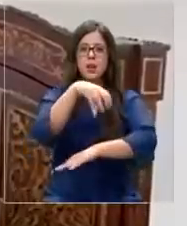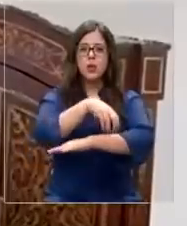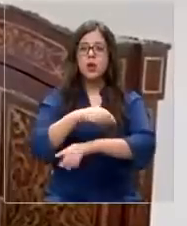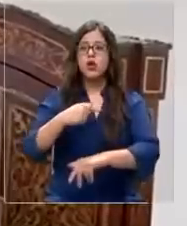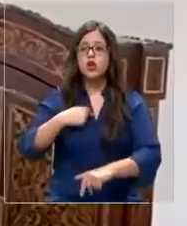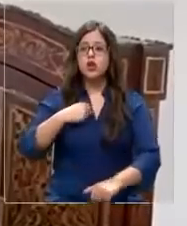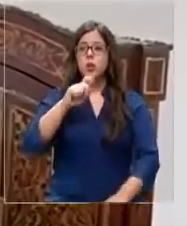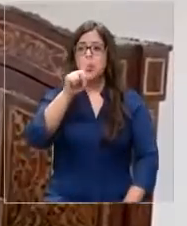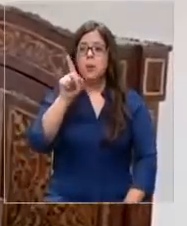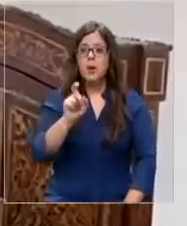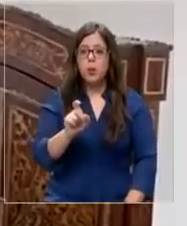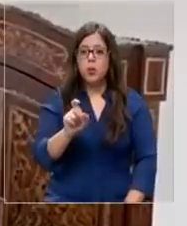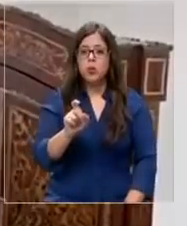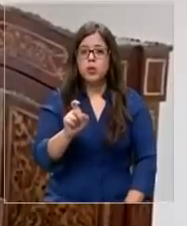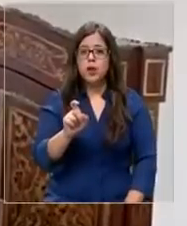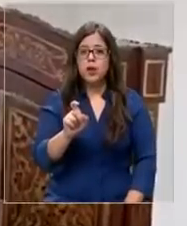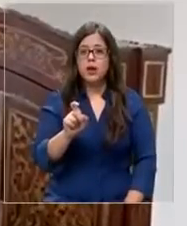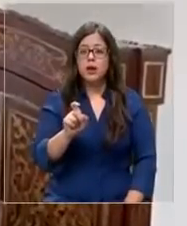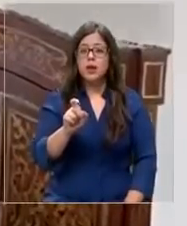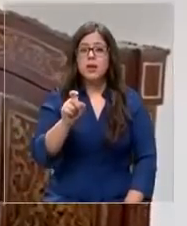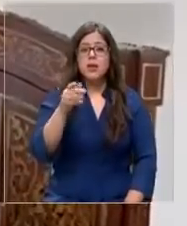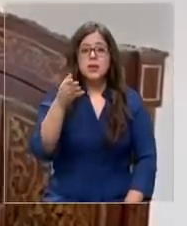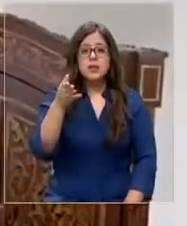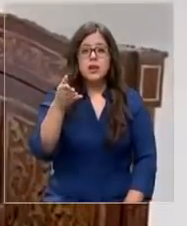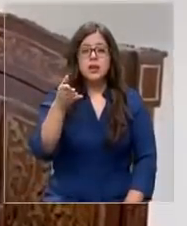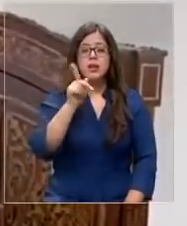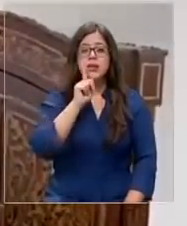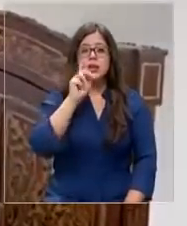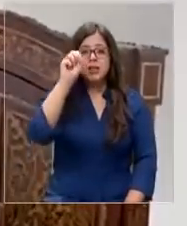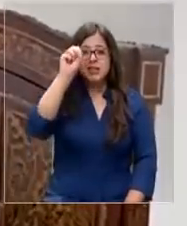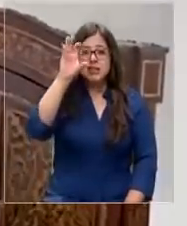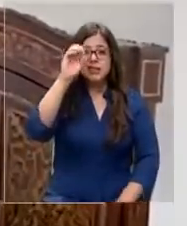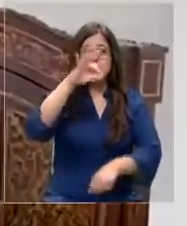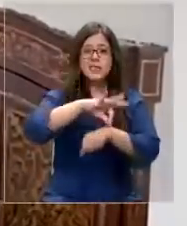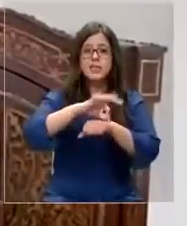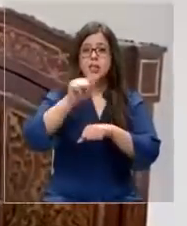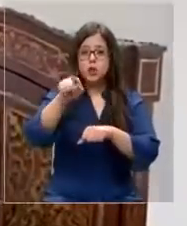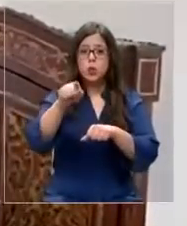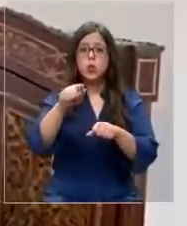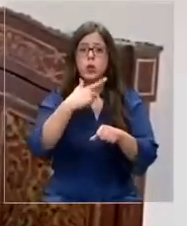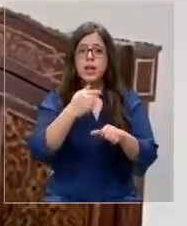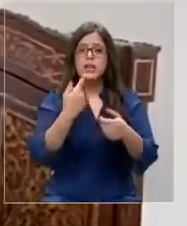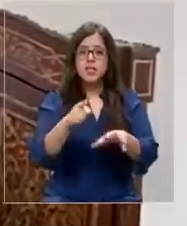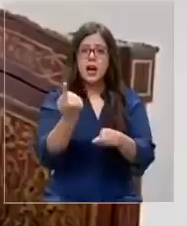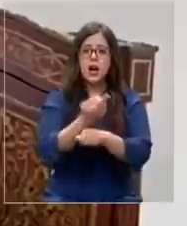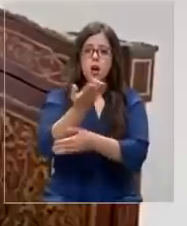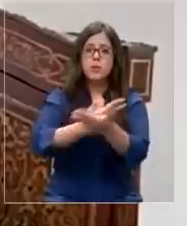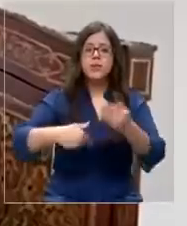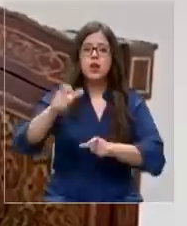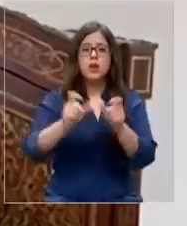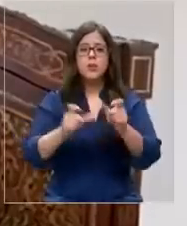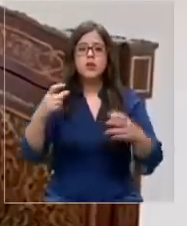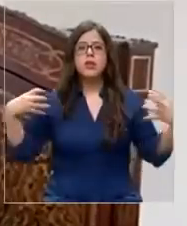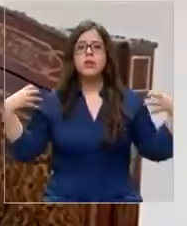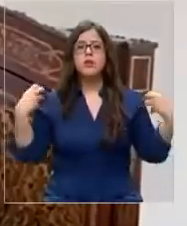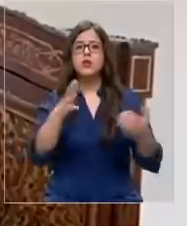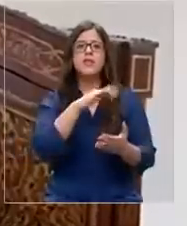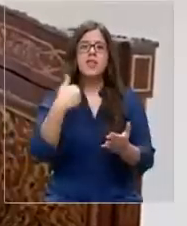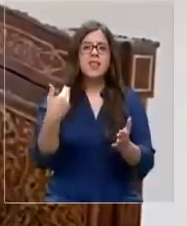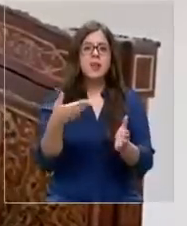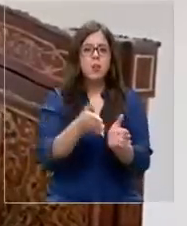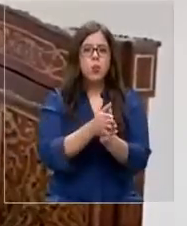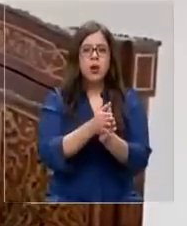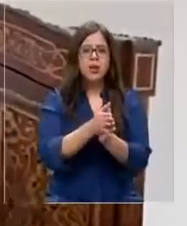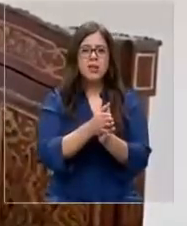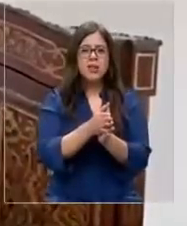señora Sitches, ¿usted está dispuesta a dialogar con las personas que asesinan, a quemar ropa, a personas cuando van